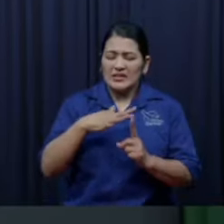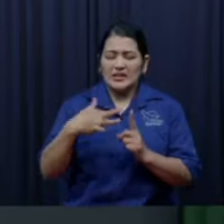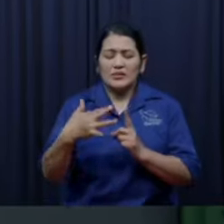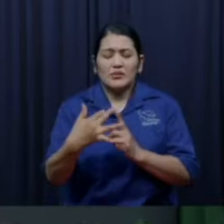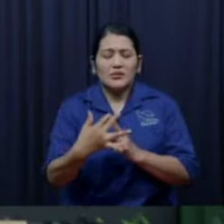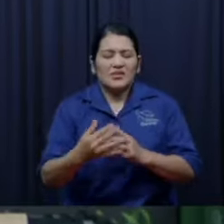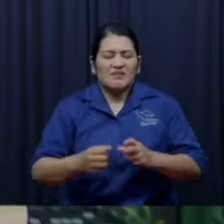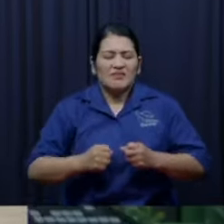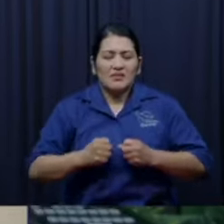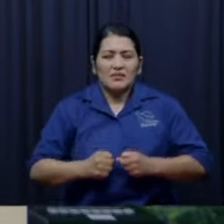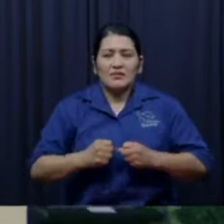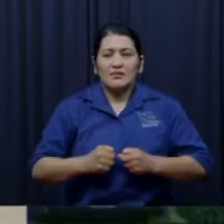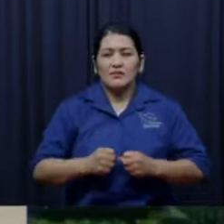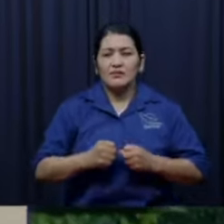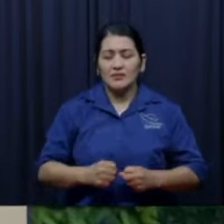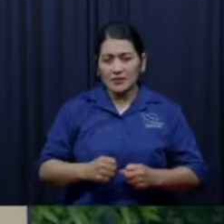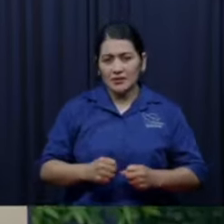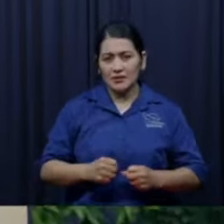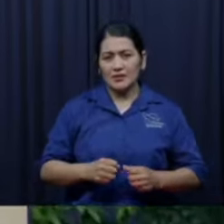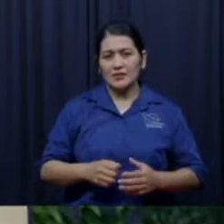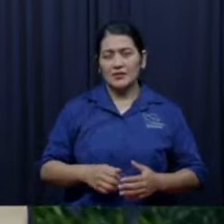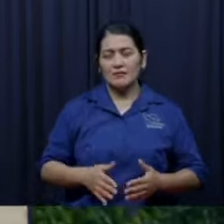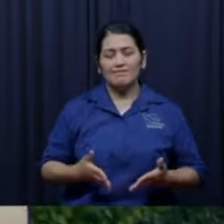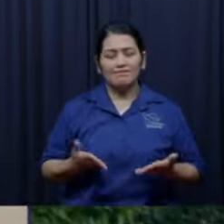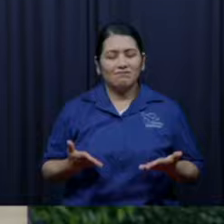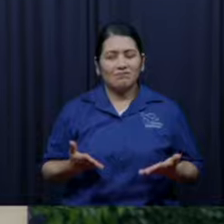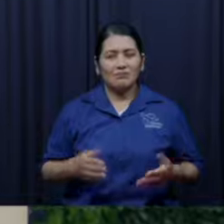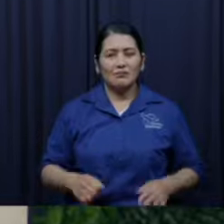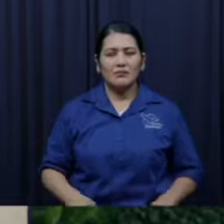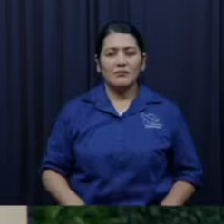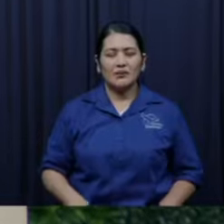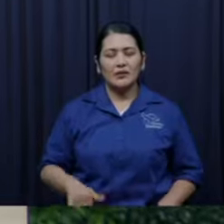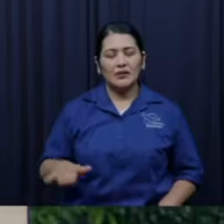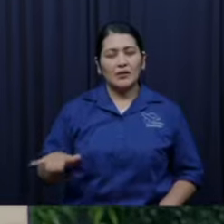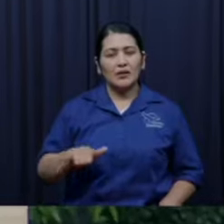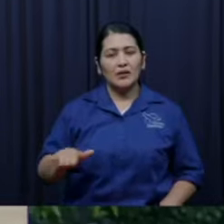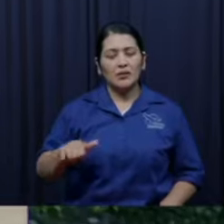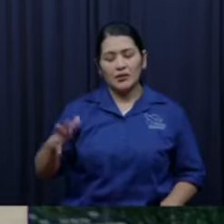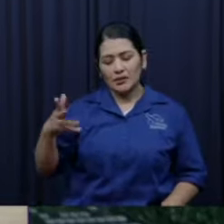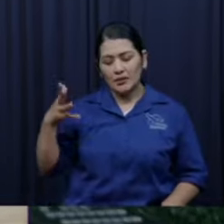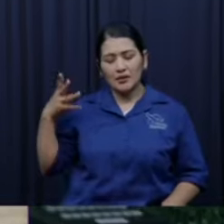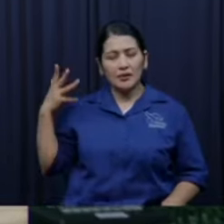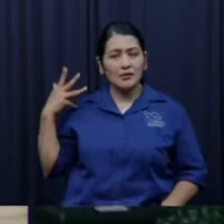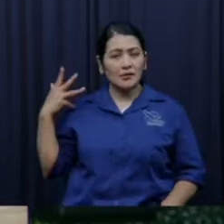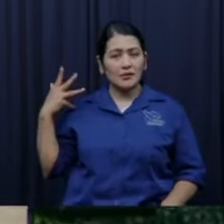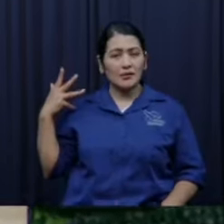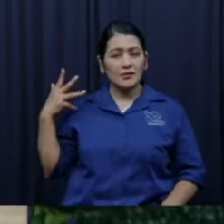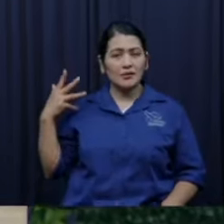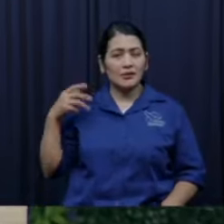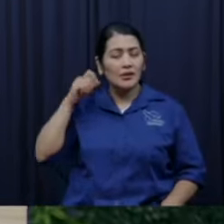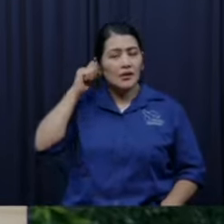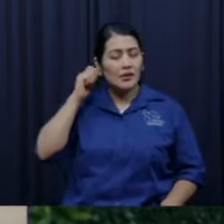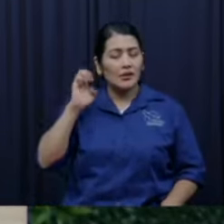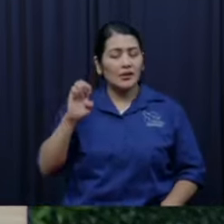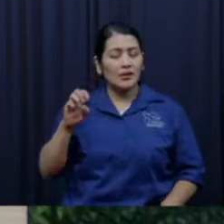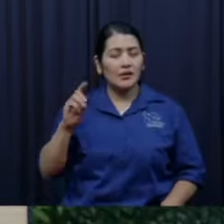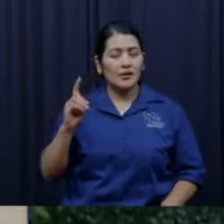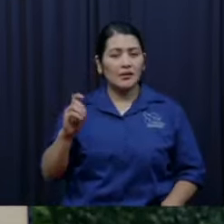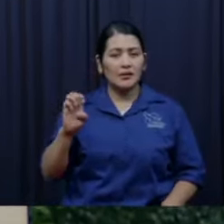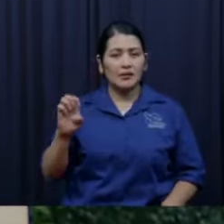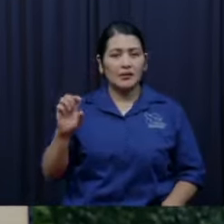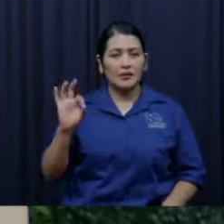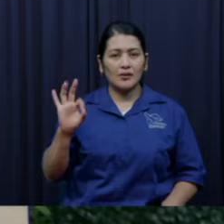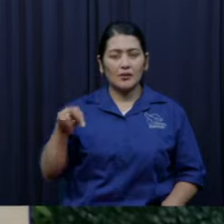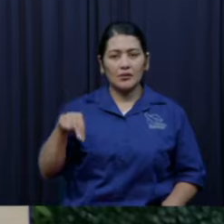hermano, y le dice, varón, guibor, guerrero, esforzado y valiente, Jehová está contigo.